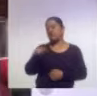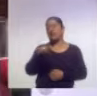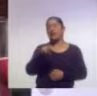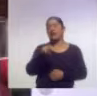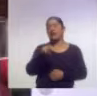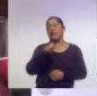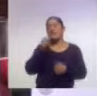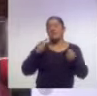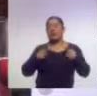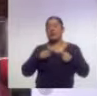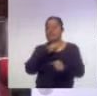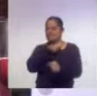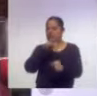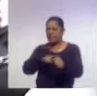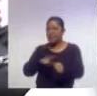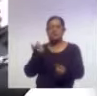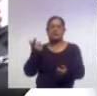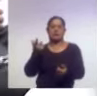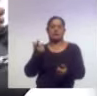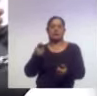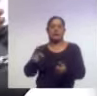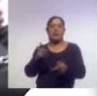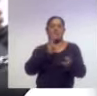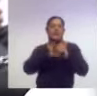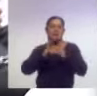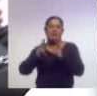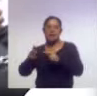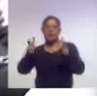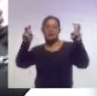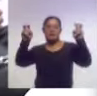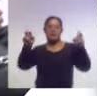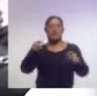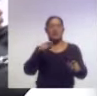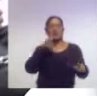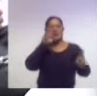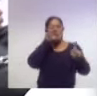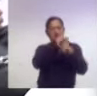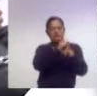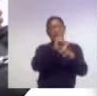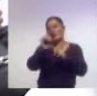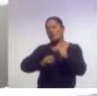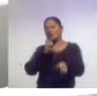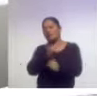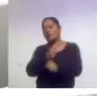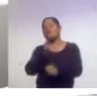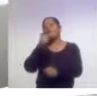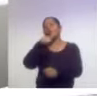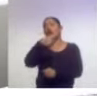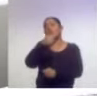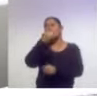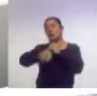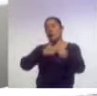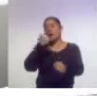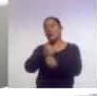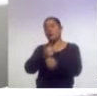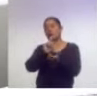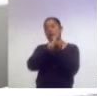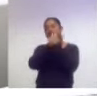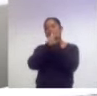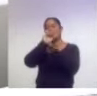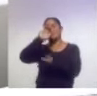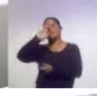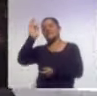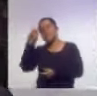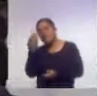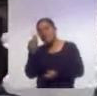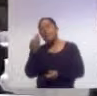que participaron en el conversatorio, retos y oportunidades a 11 años de la reforma al sistema penal en México que se llevó a cabo